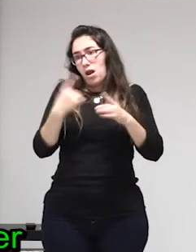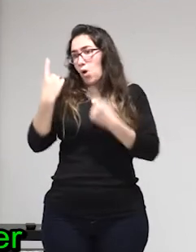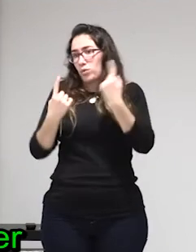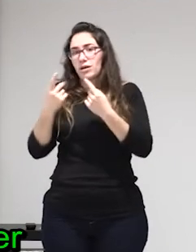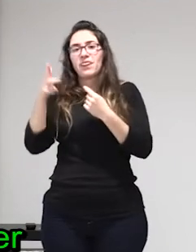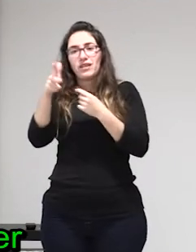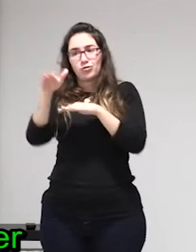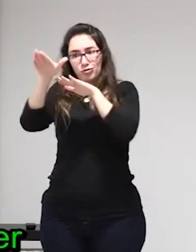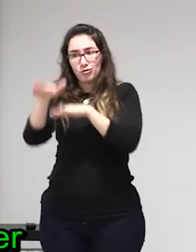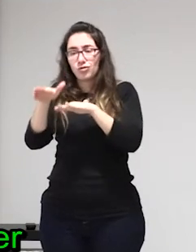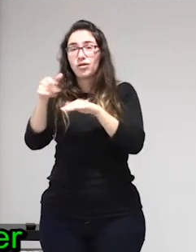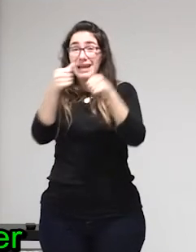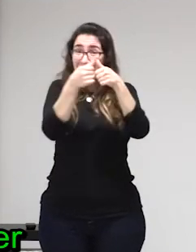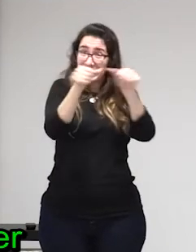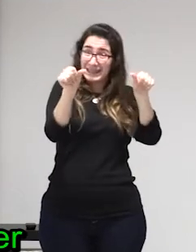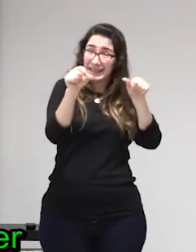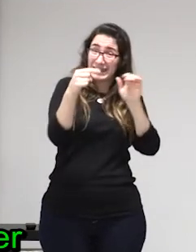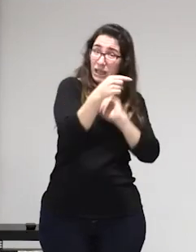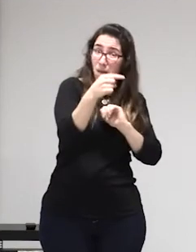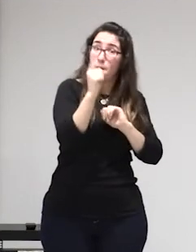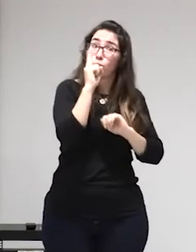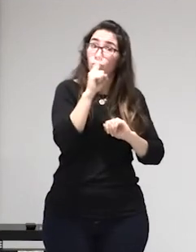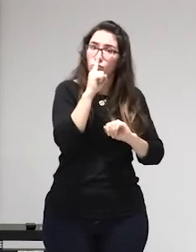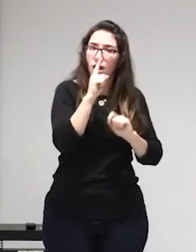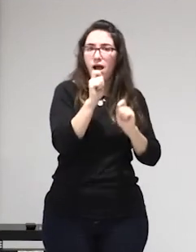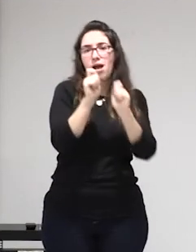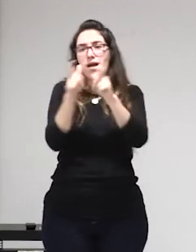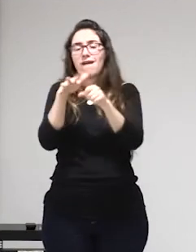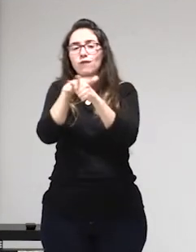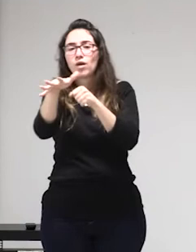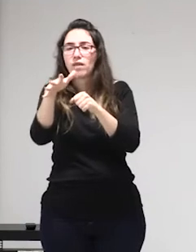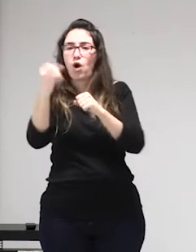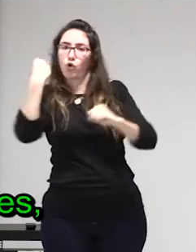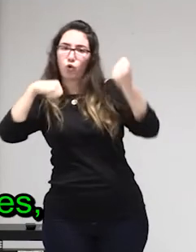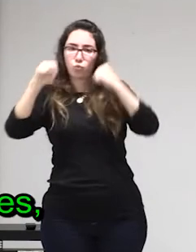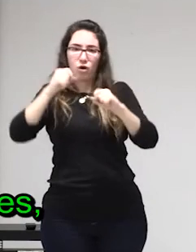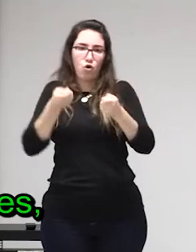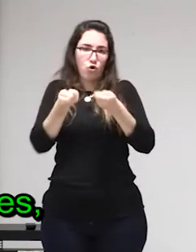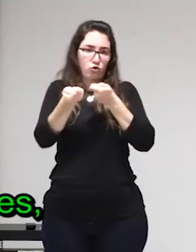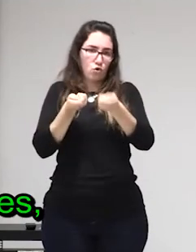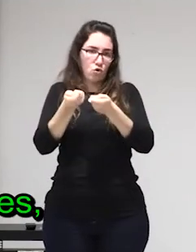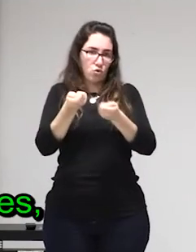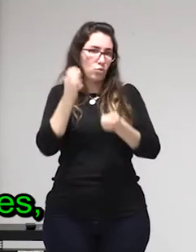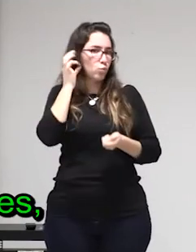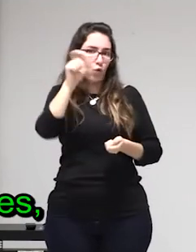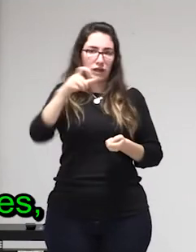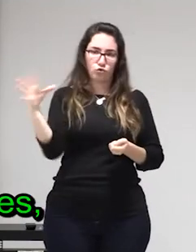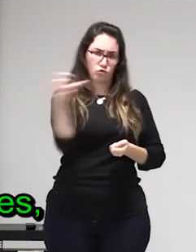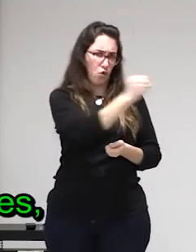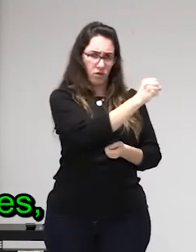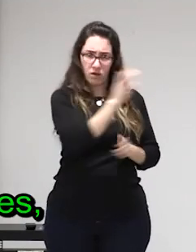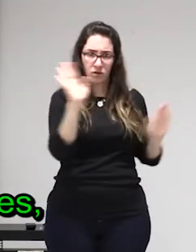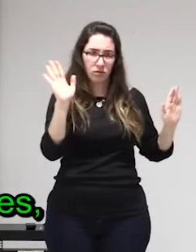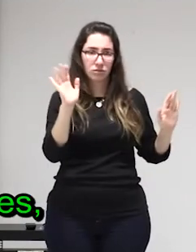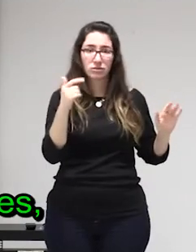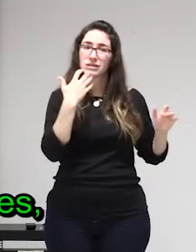repetir lo mismo cualquier conducta de cualquier mujer podría estar afectando a todas las mujeres lo que sí que creo es que a las mujeres como